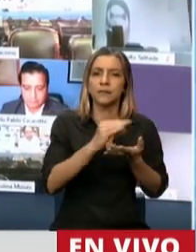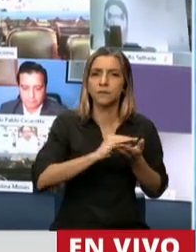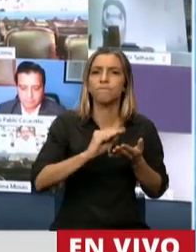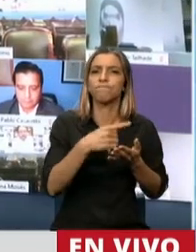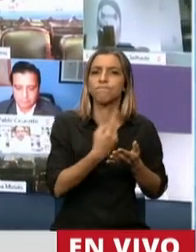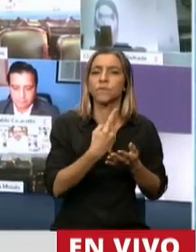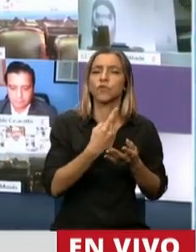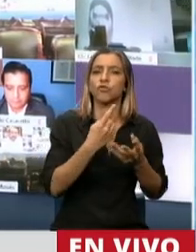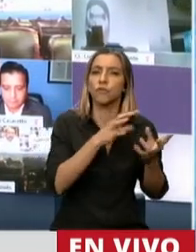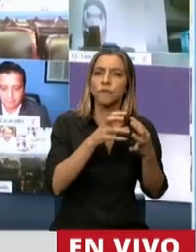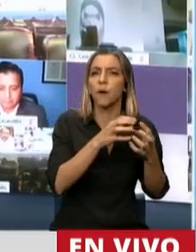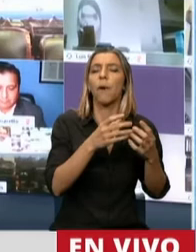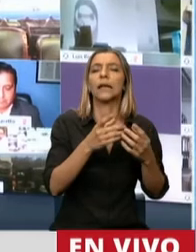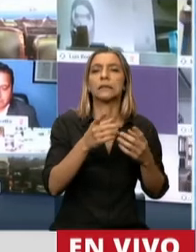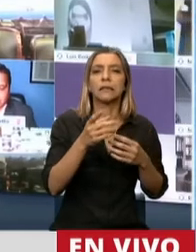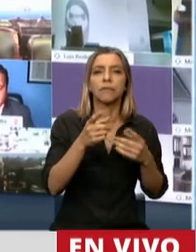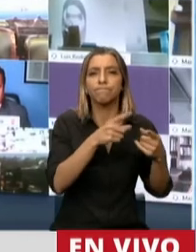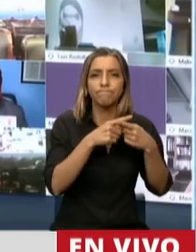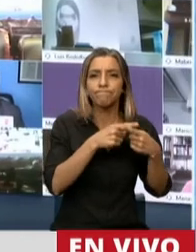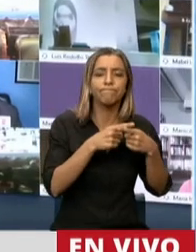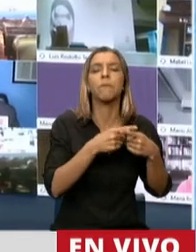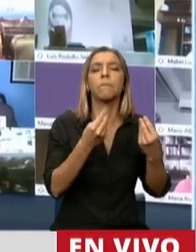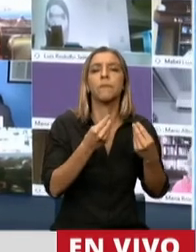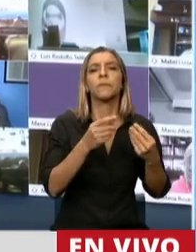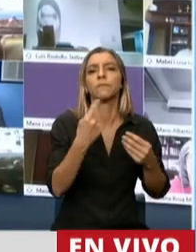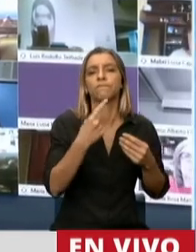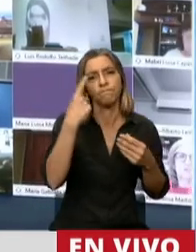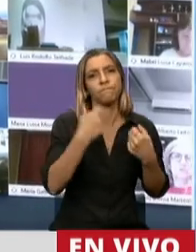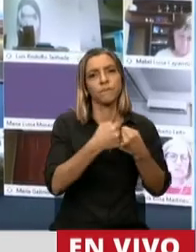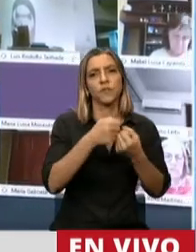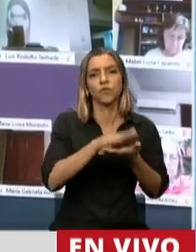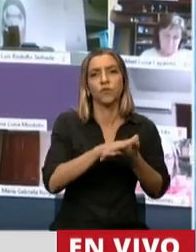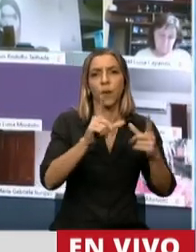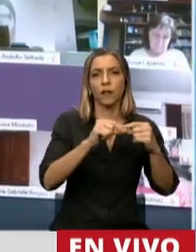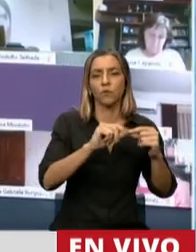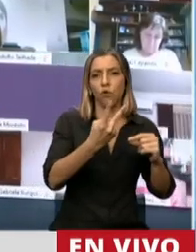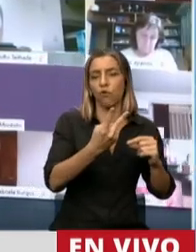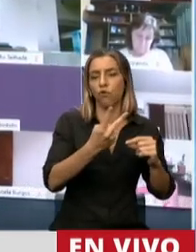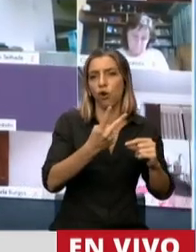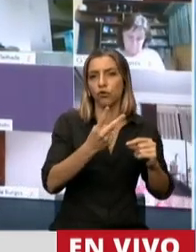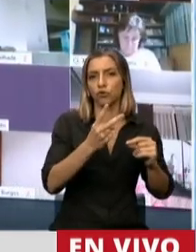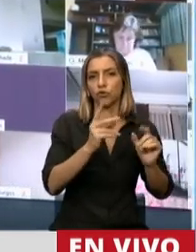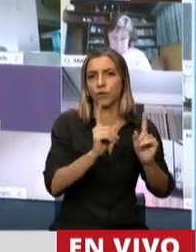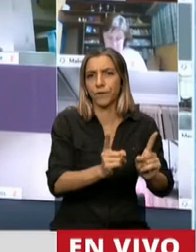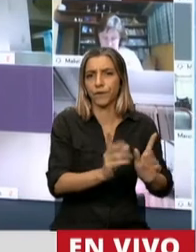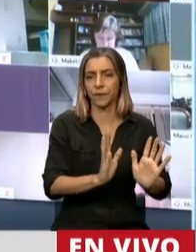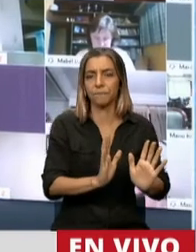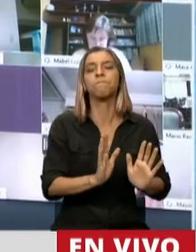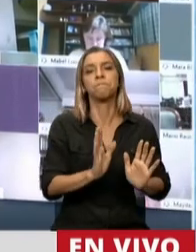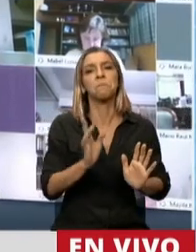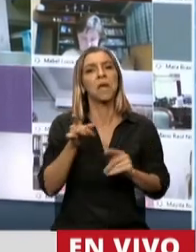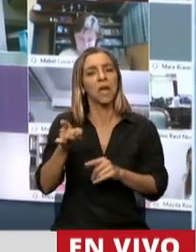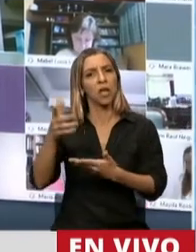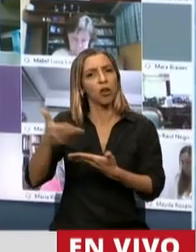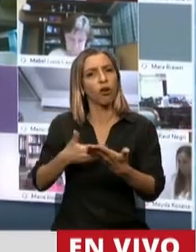para llegar a un consenso era no tocar el artículo 2. Me parece que aquí se eliminan ambigüedades y hay mucha más